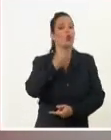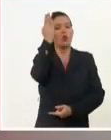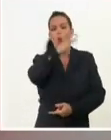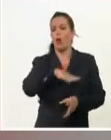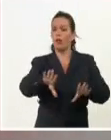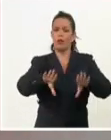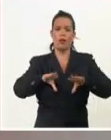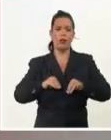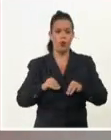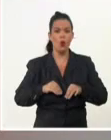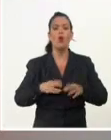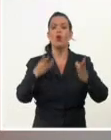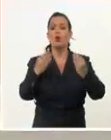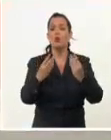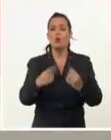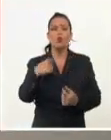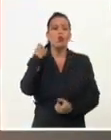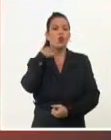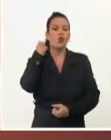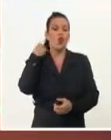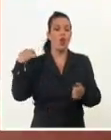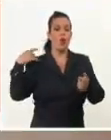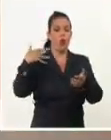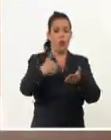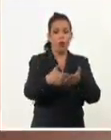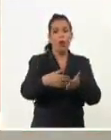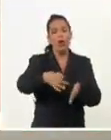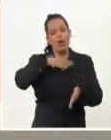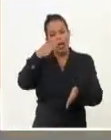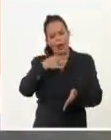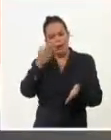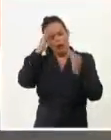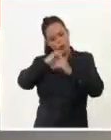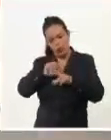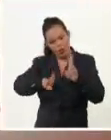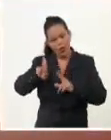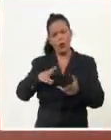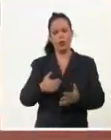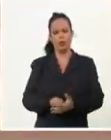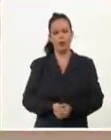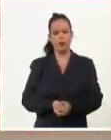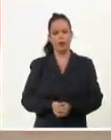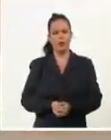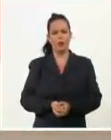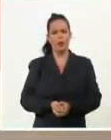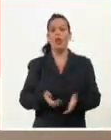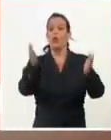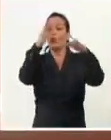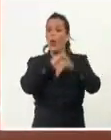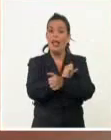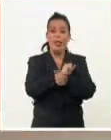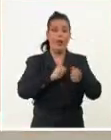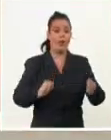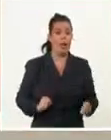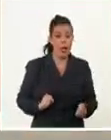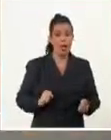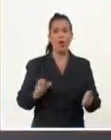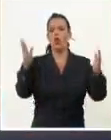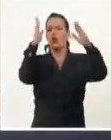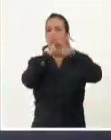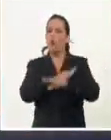viene condenando ya hace décadas. Sin independencia, sin soberanía, no puede hablarse de justicia. Con